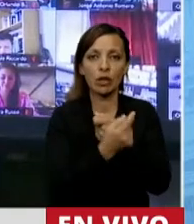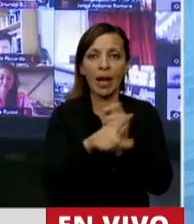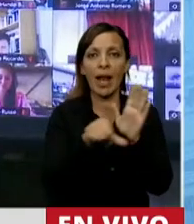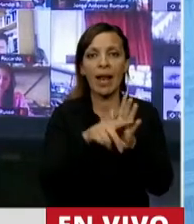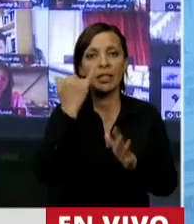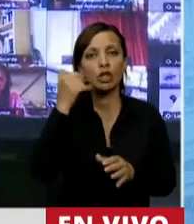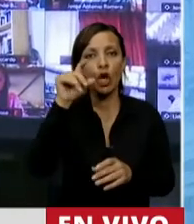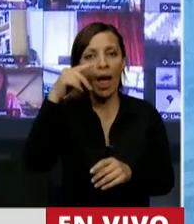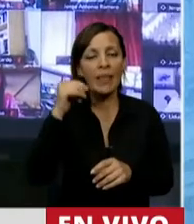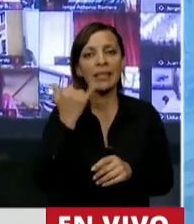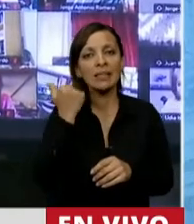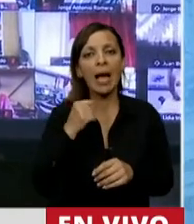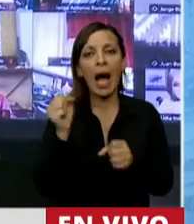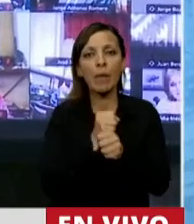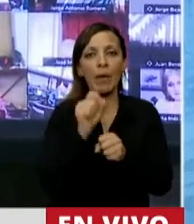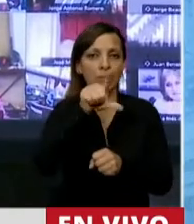estuvieron aprobando en sus provincias.